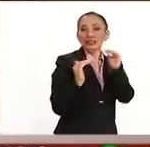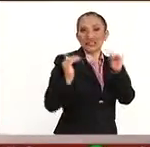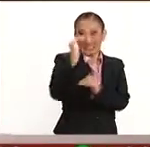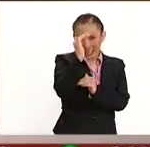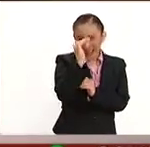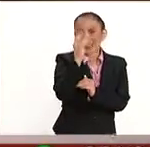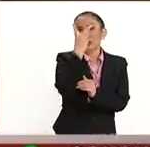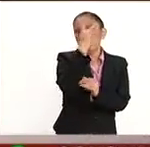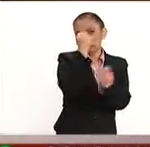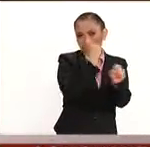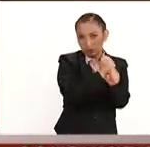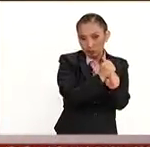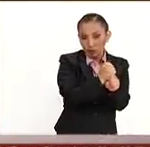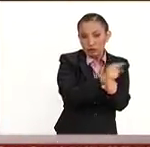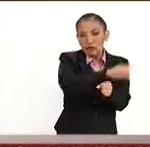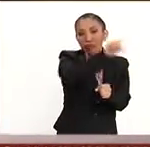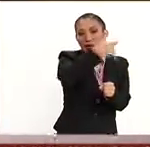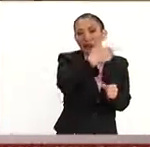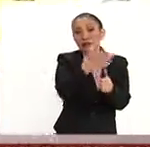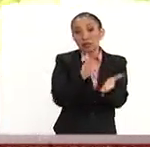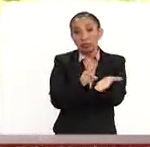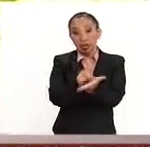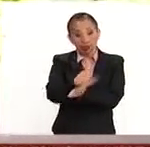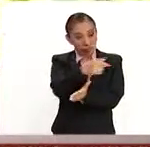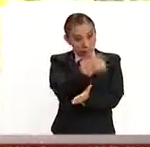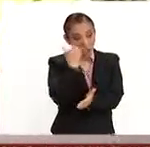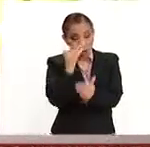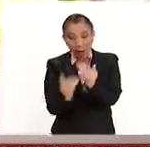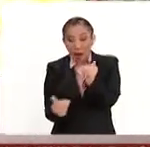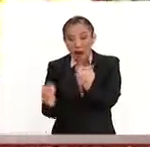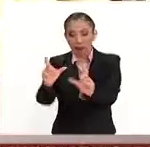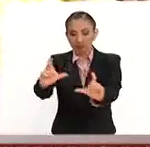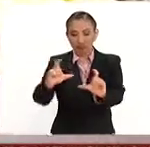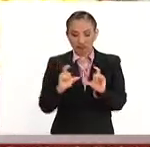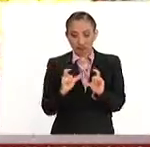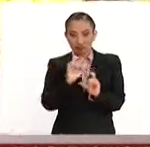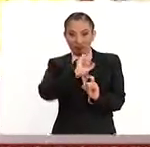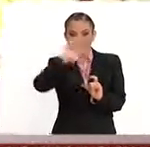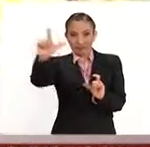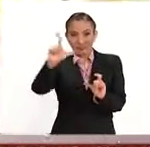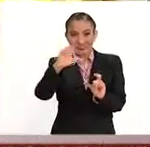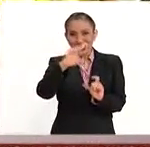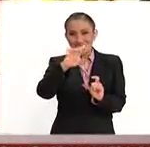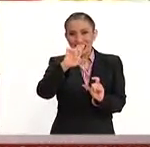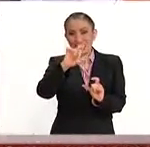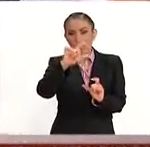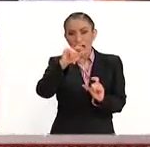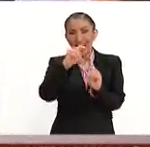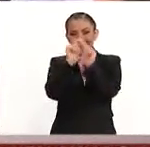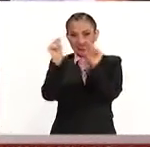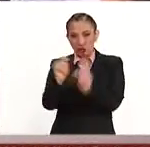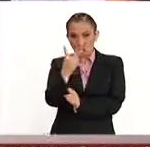los dos primeros años y obtiene el derecho del joven de obtener una cédula profesional y el título.